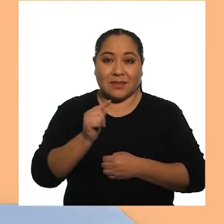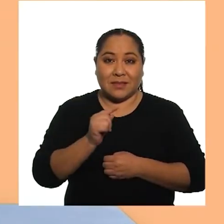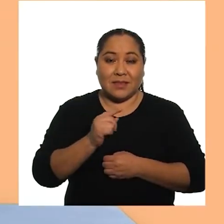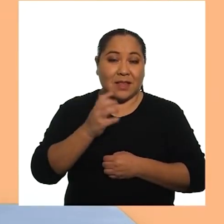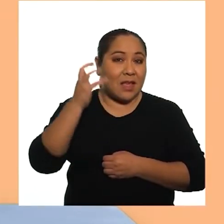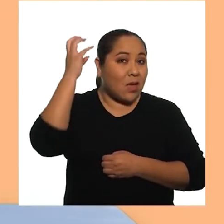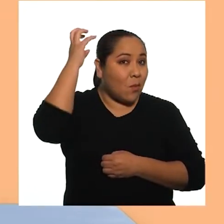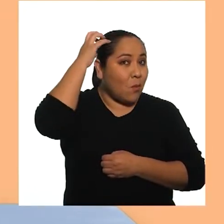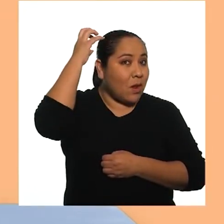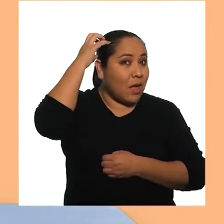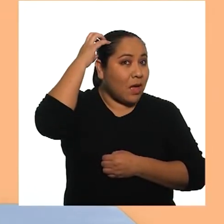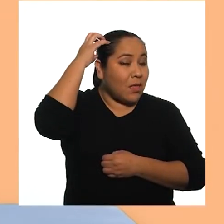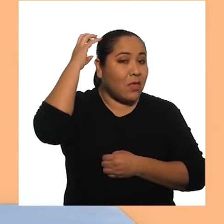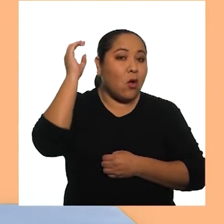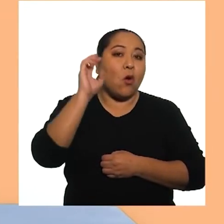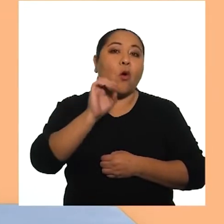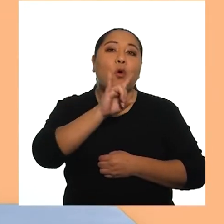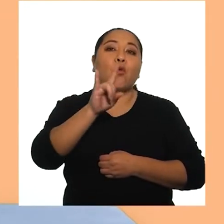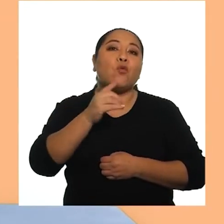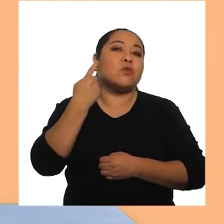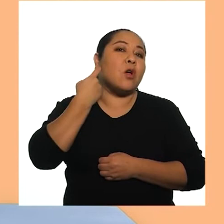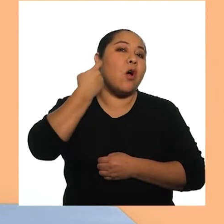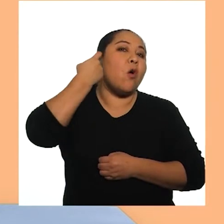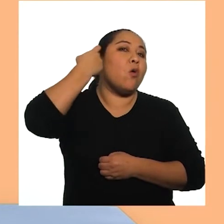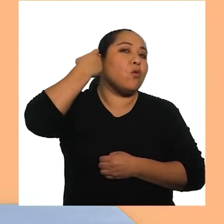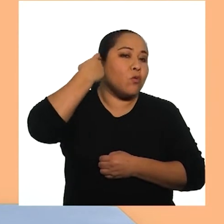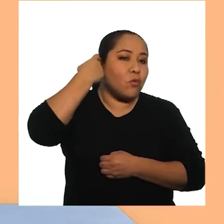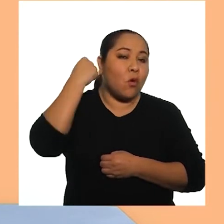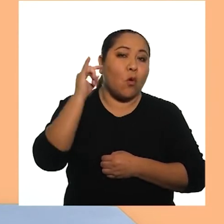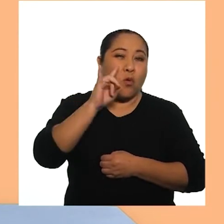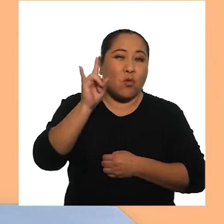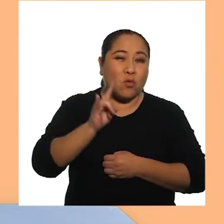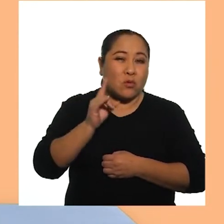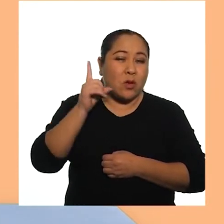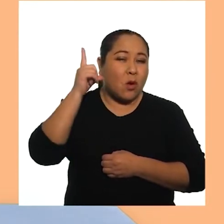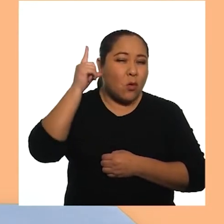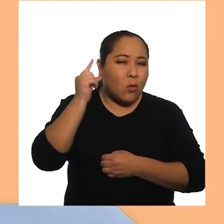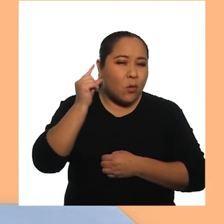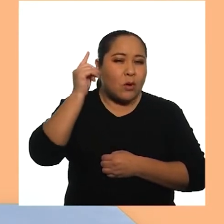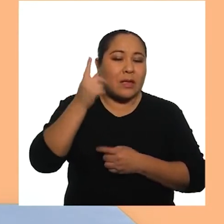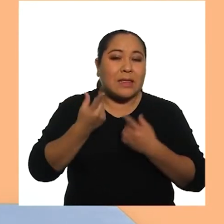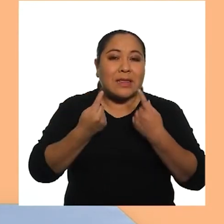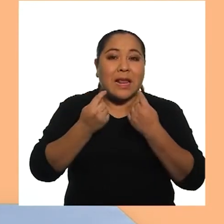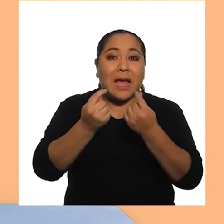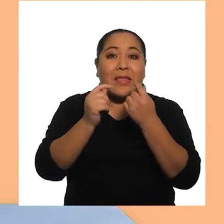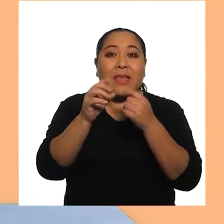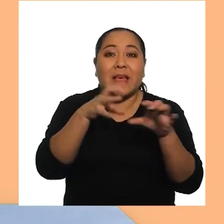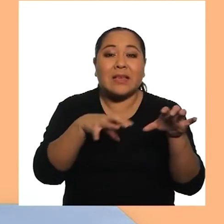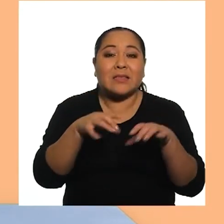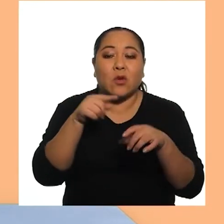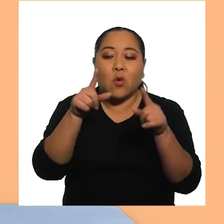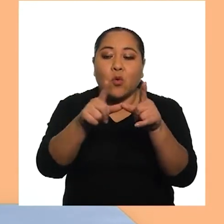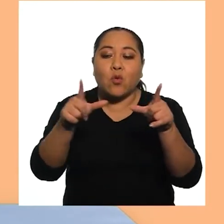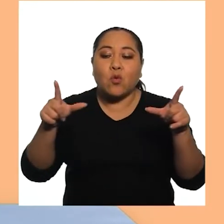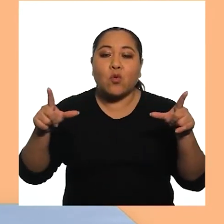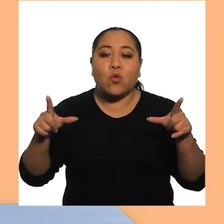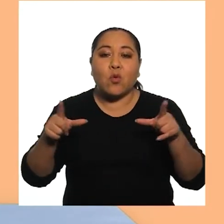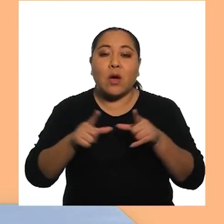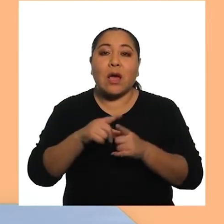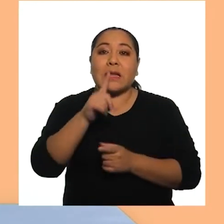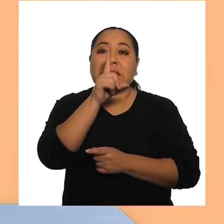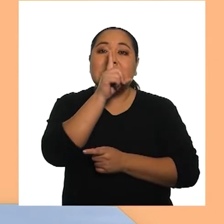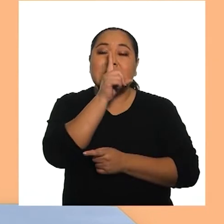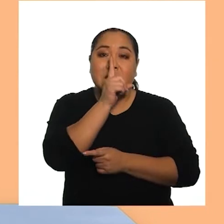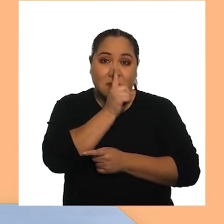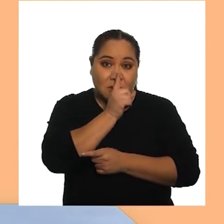Si tiene implante coclear o utiliza audífonos Y usa sus restos auditivos Trata de realizar las actividades en un